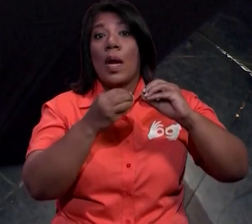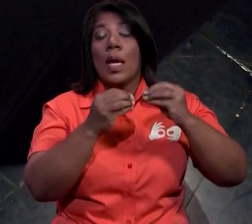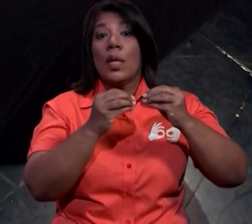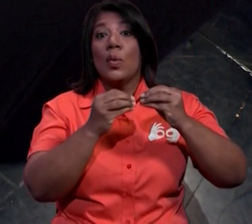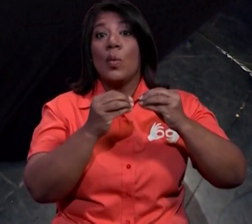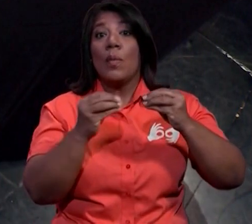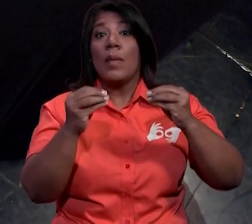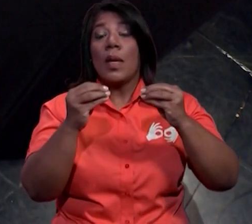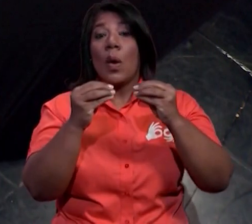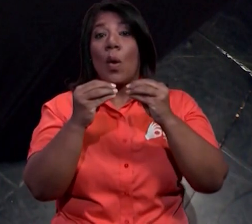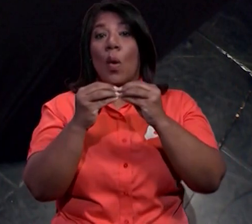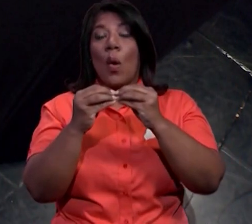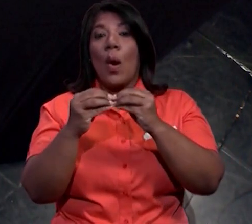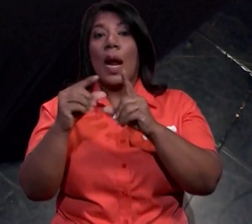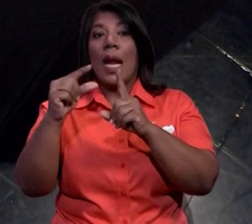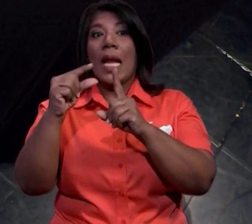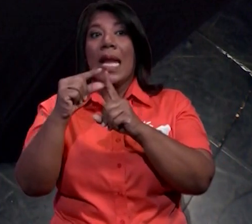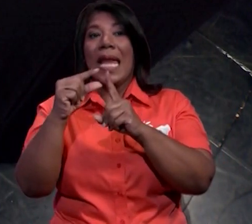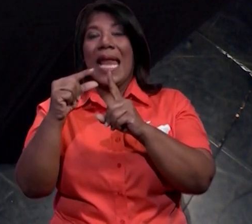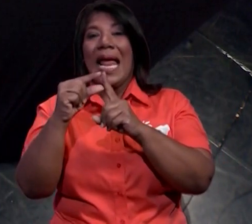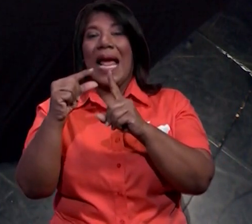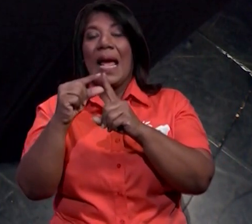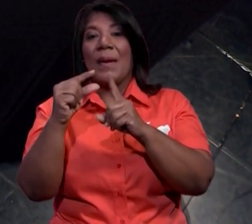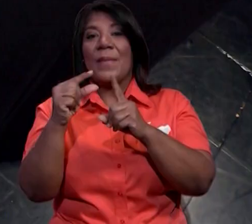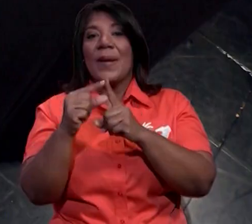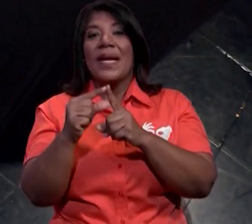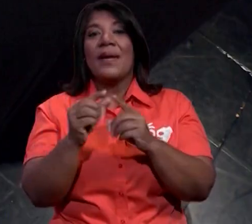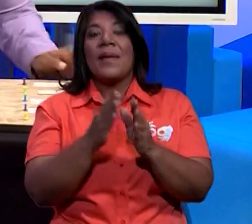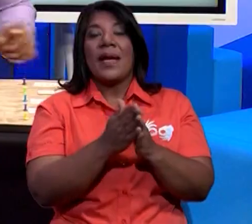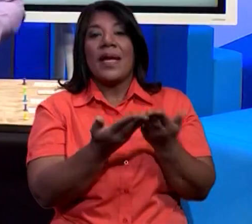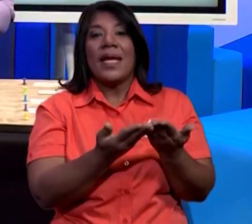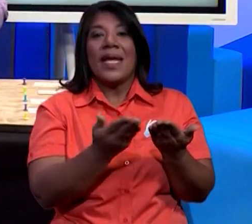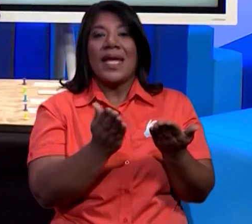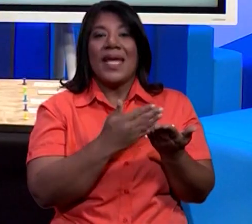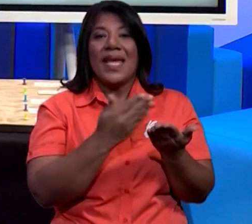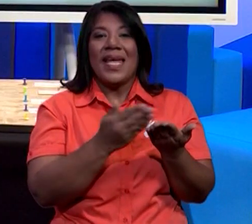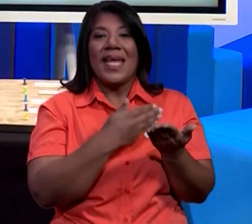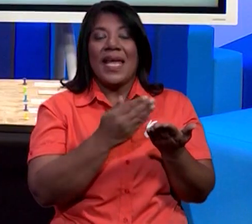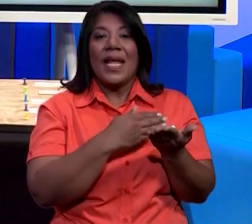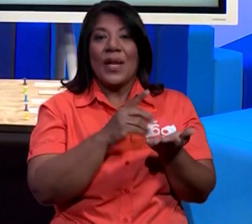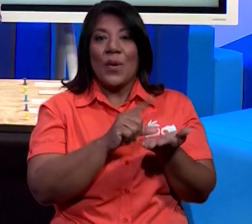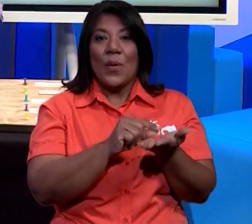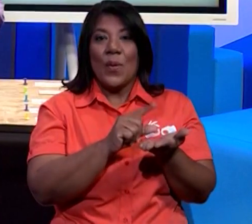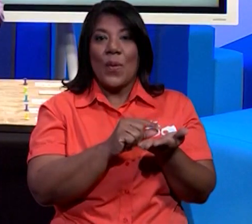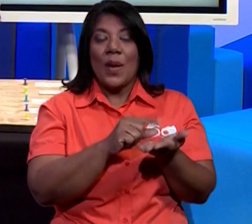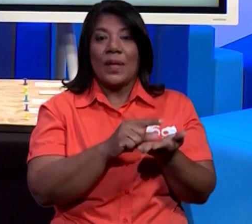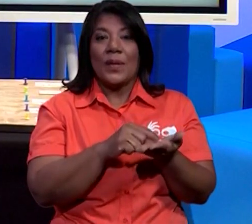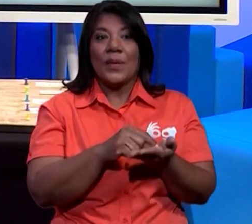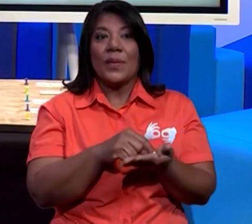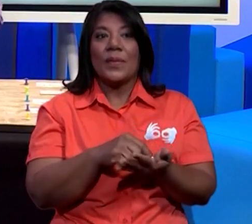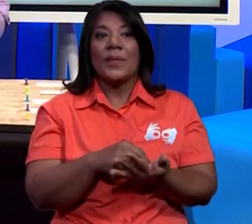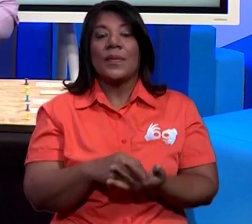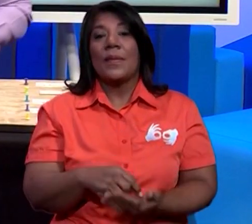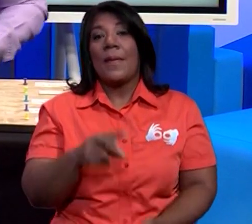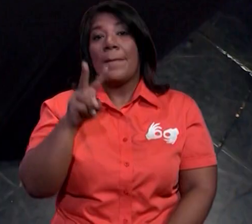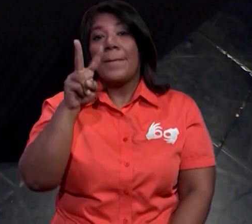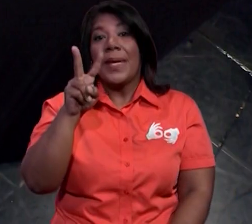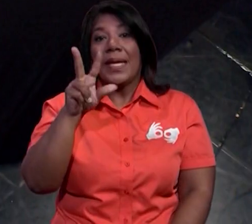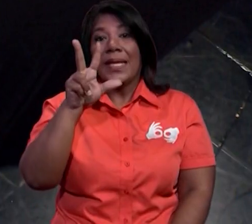basada en la actividad que observaste en el cuadernillo. Aquí tenemos 23,